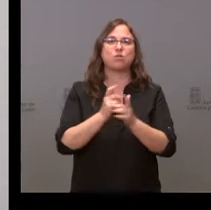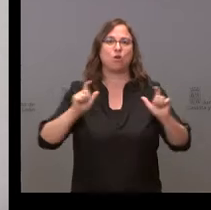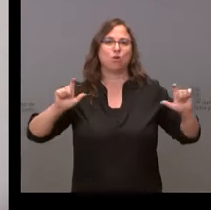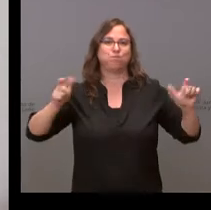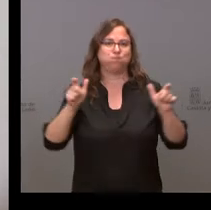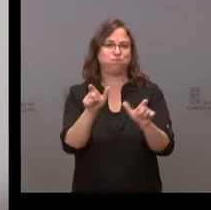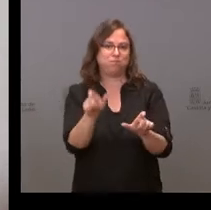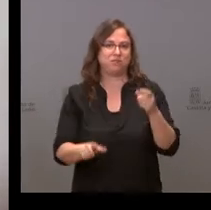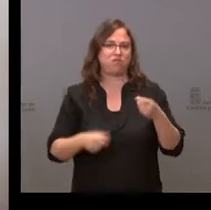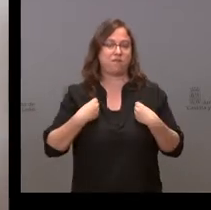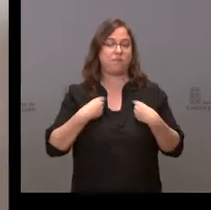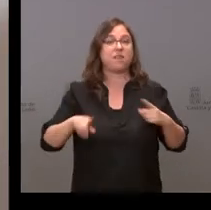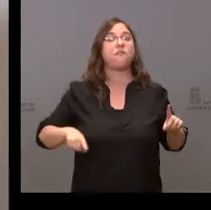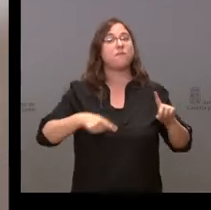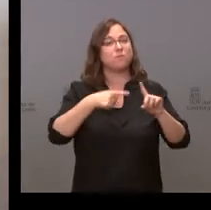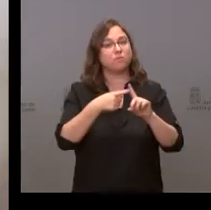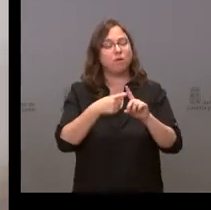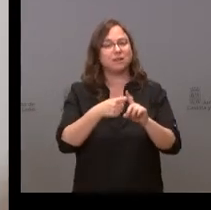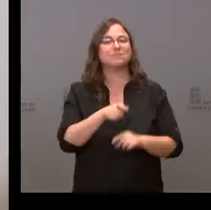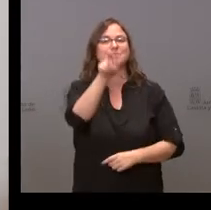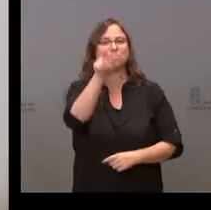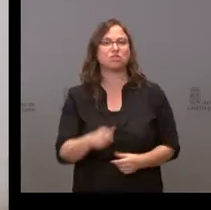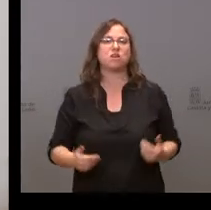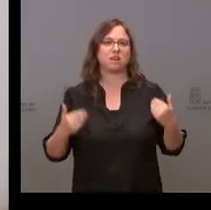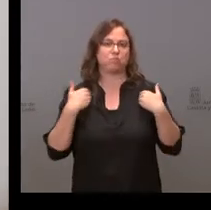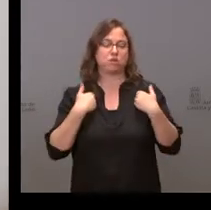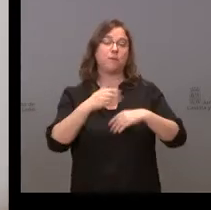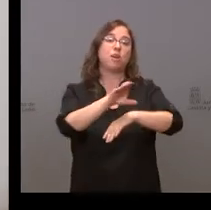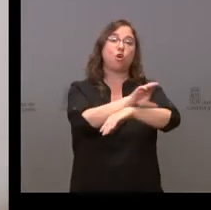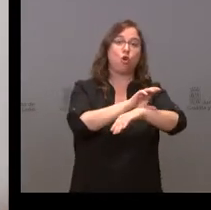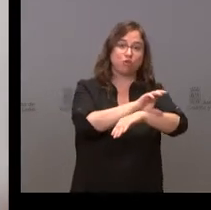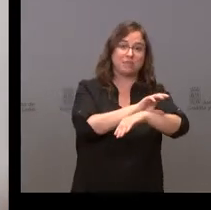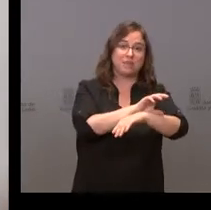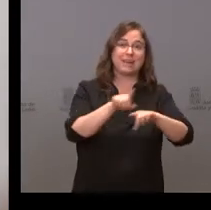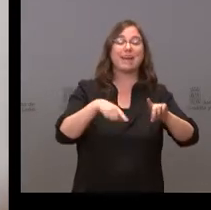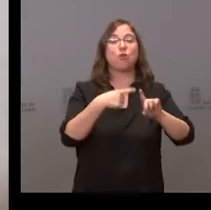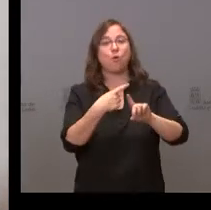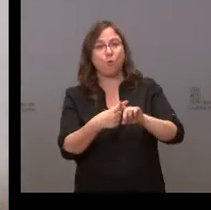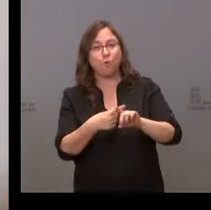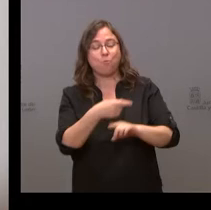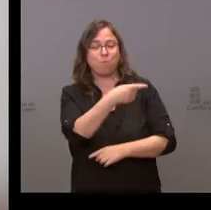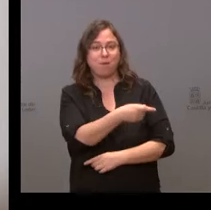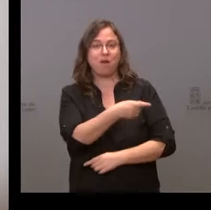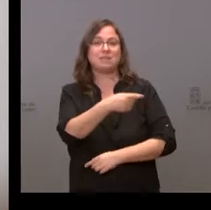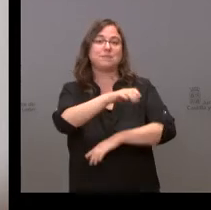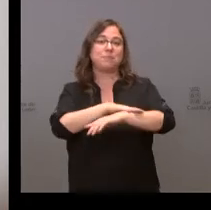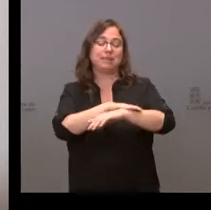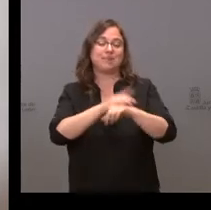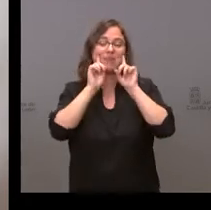responsables de las comunidades autónomas, de los consejeros, que en este caso es el vicepresidente que aquí nos acompaña